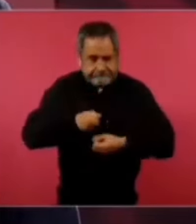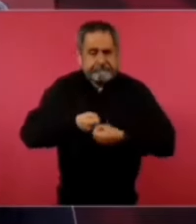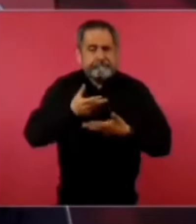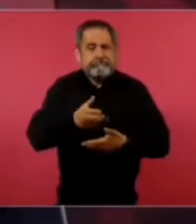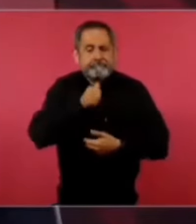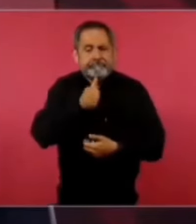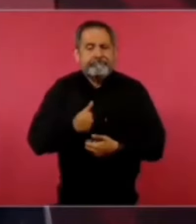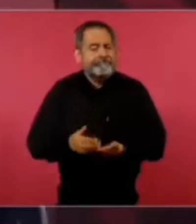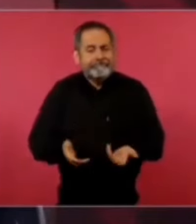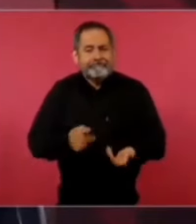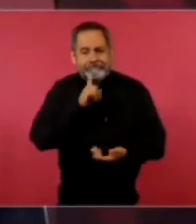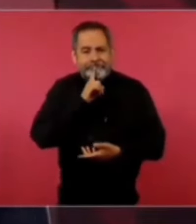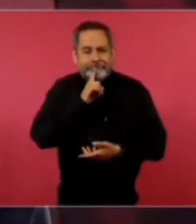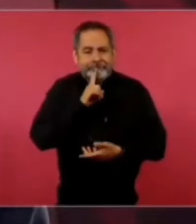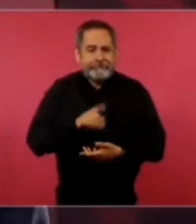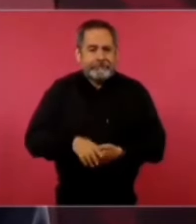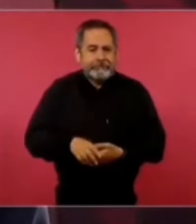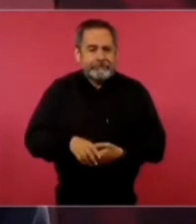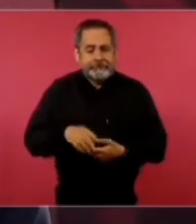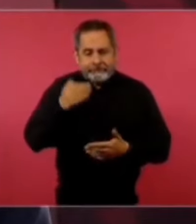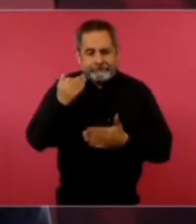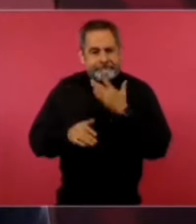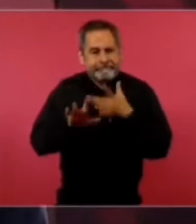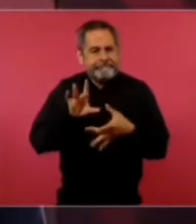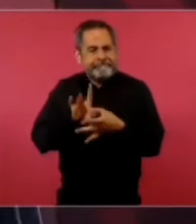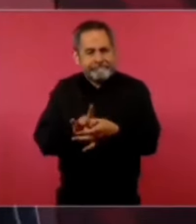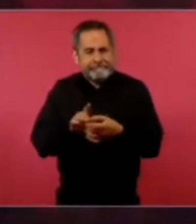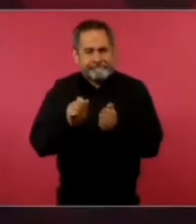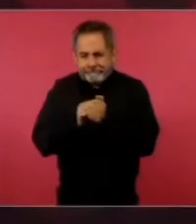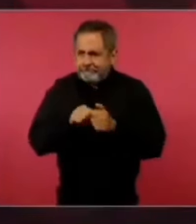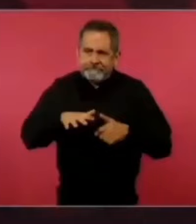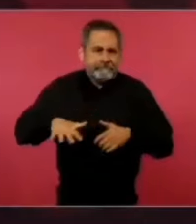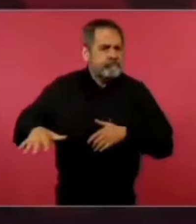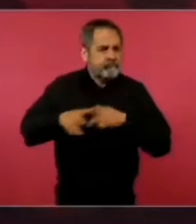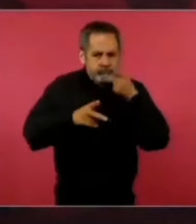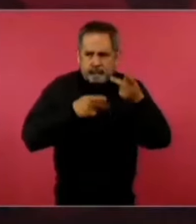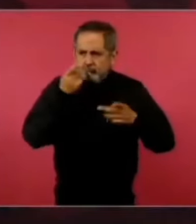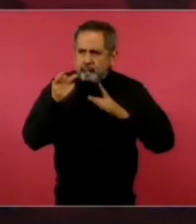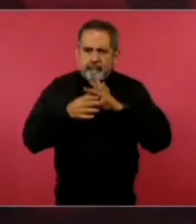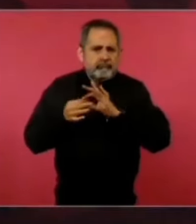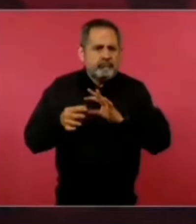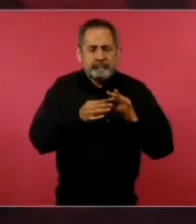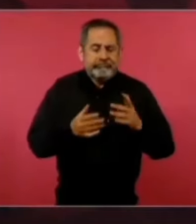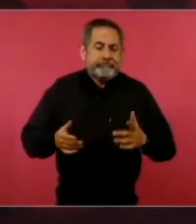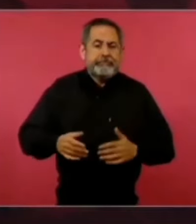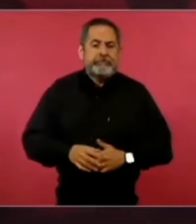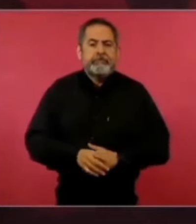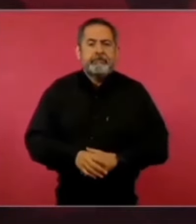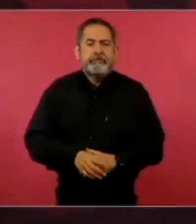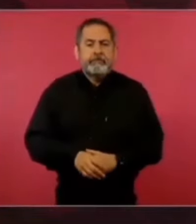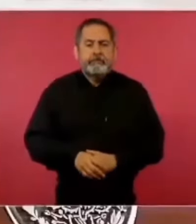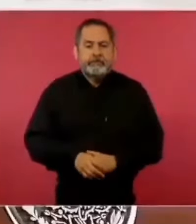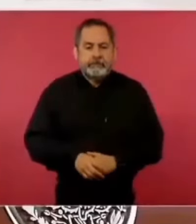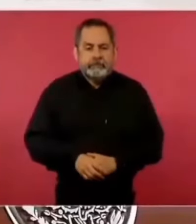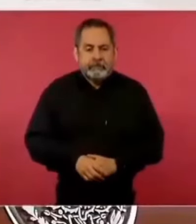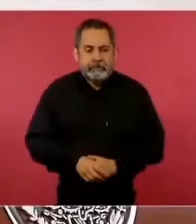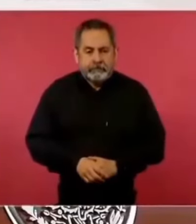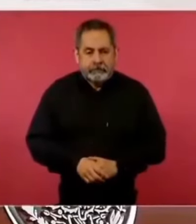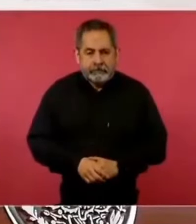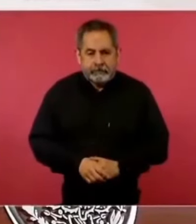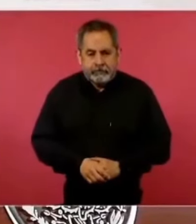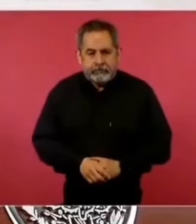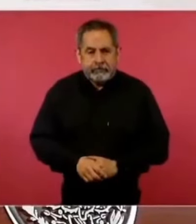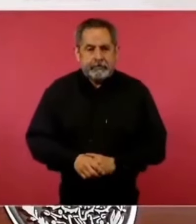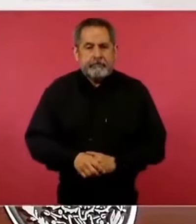no alcanzan a comunicar, a